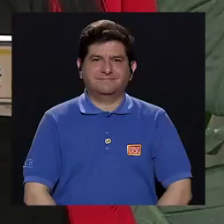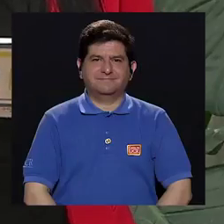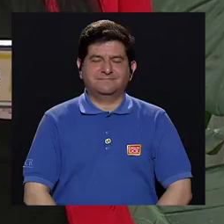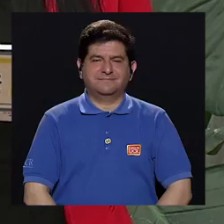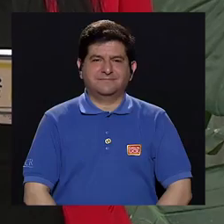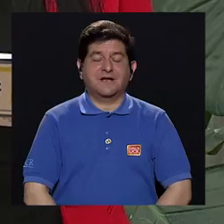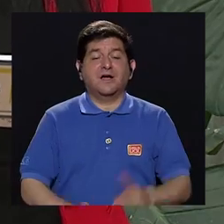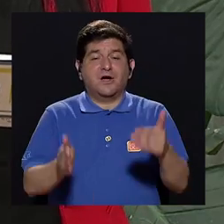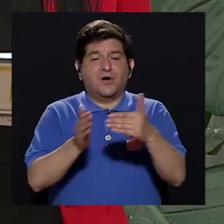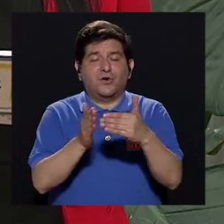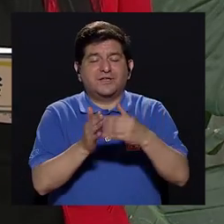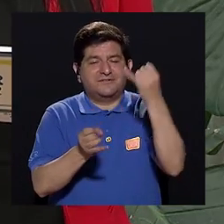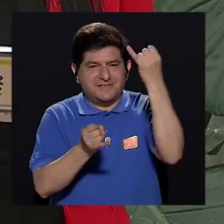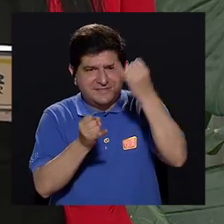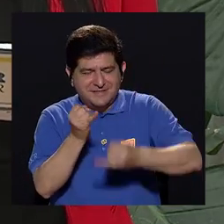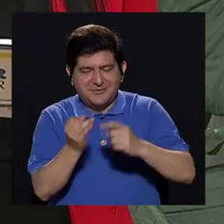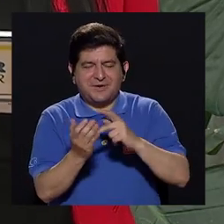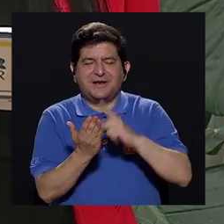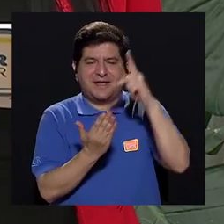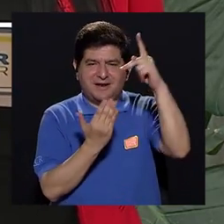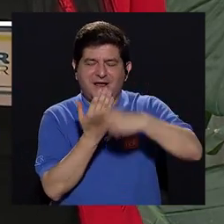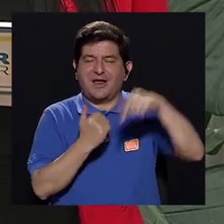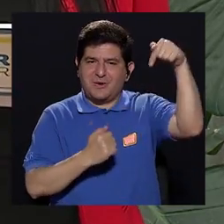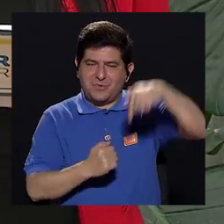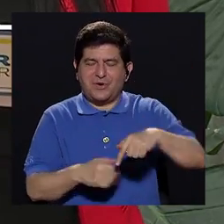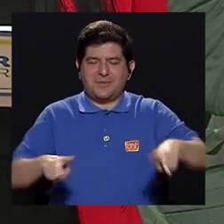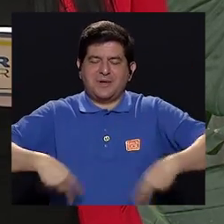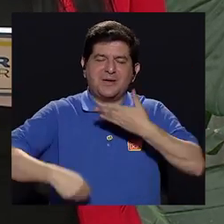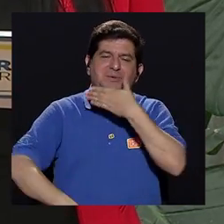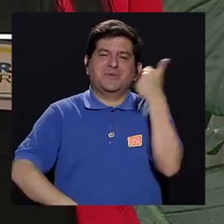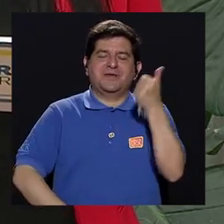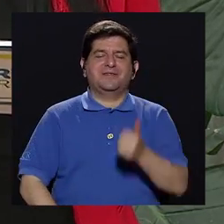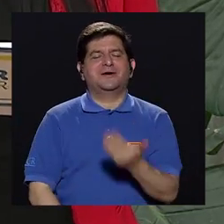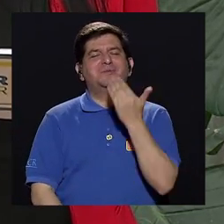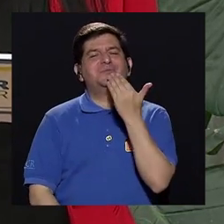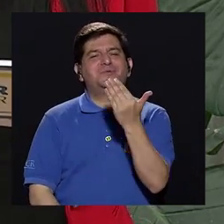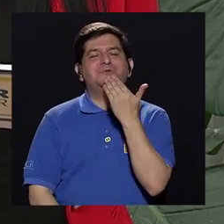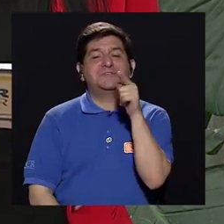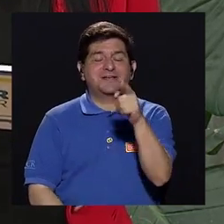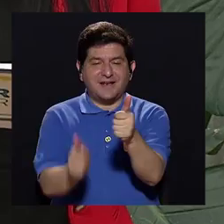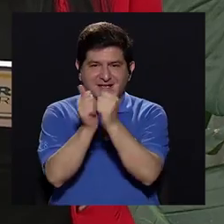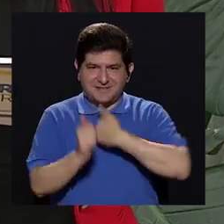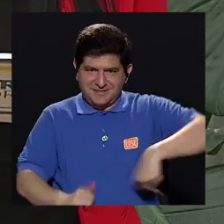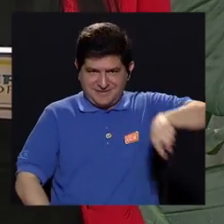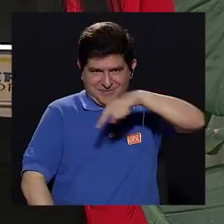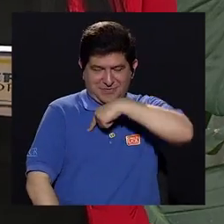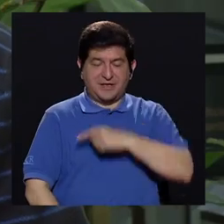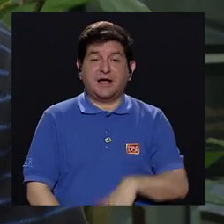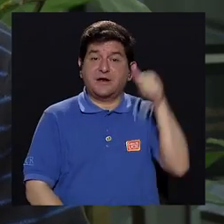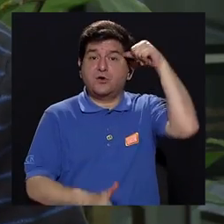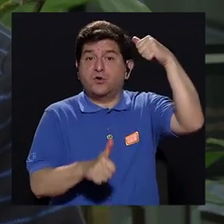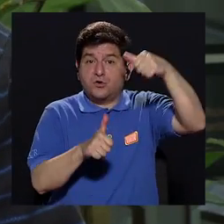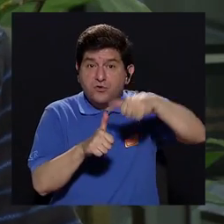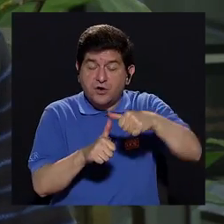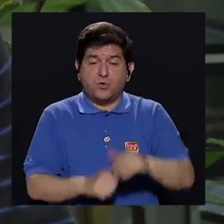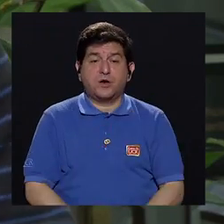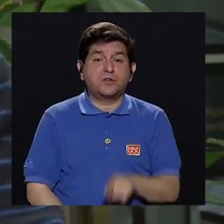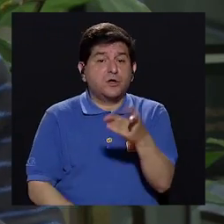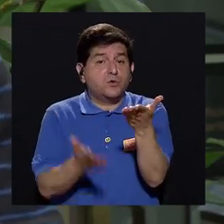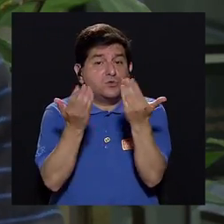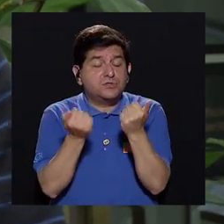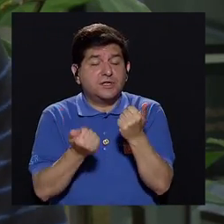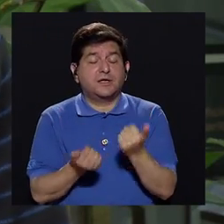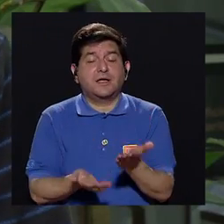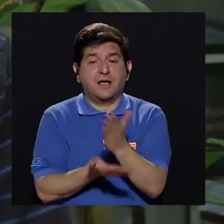llegamos una vez más al final del capítulo de hoy de vivir mejor muchas gracias por acompañarnos recuerde que si